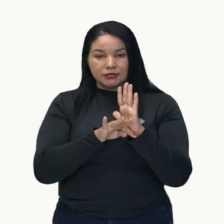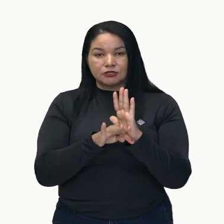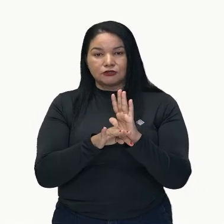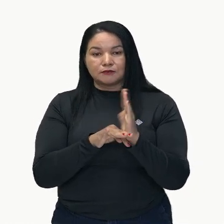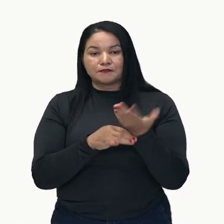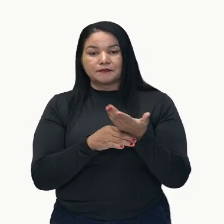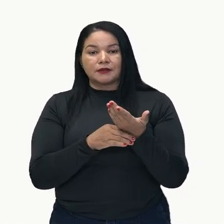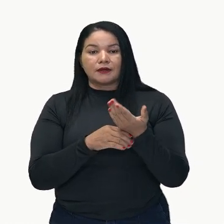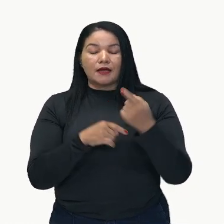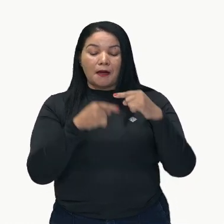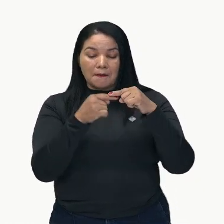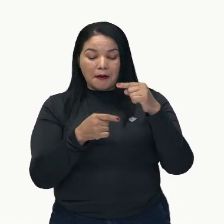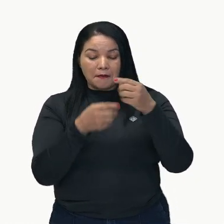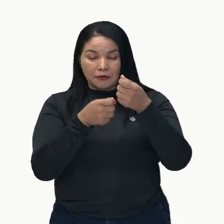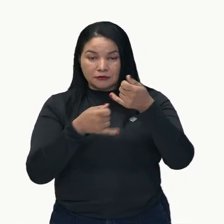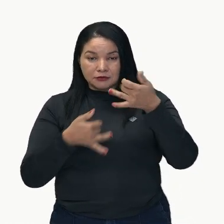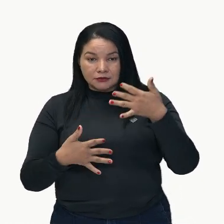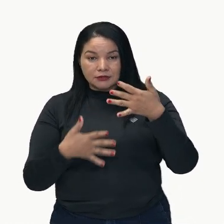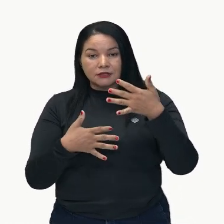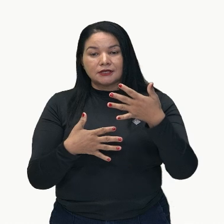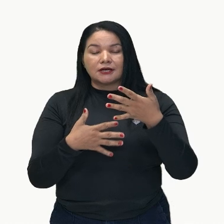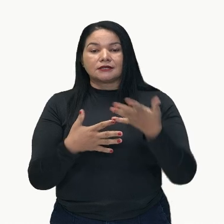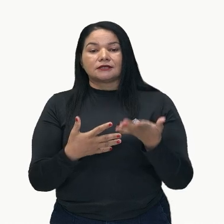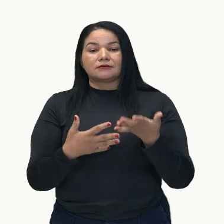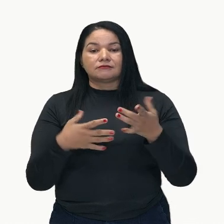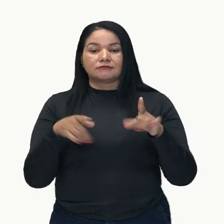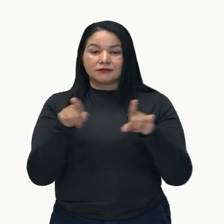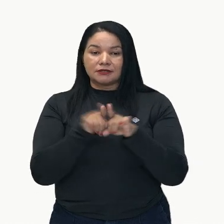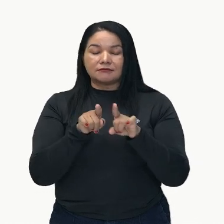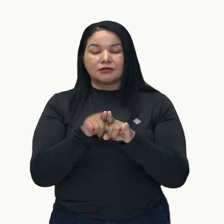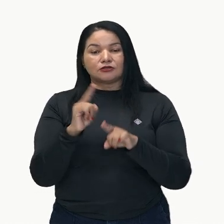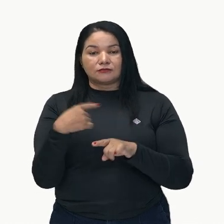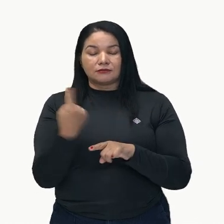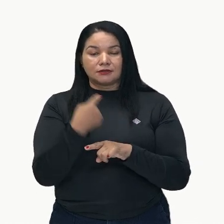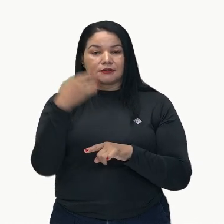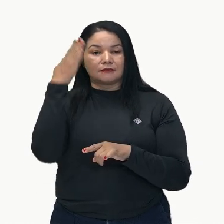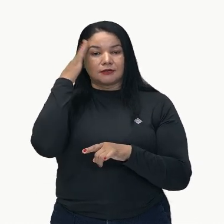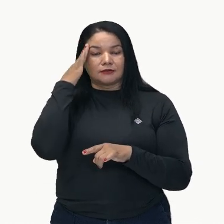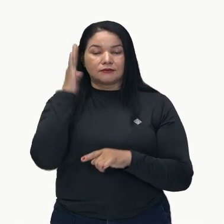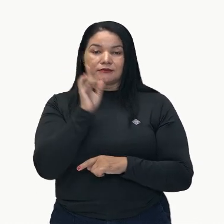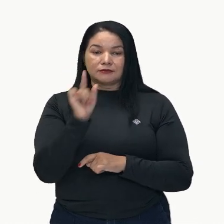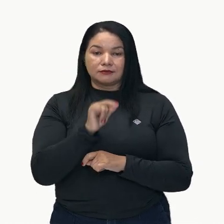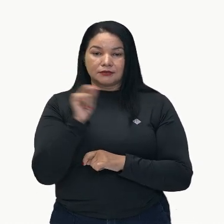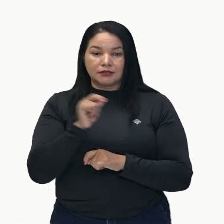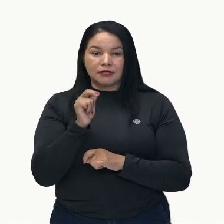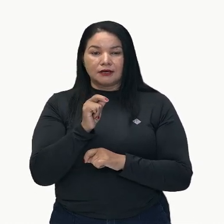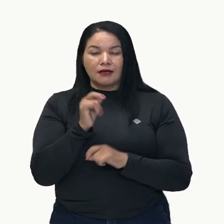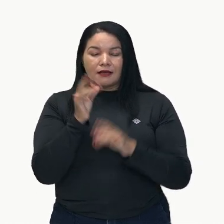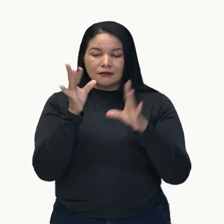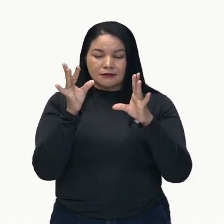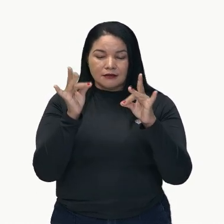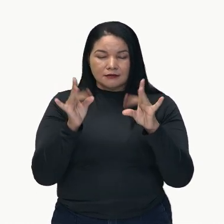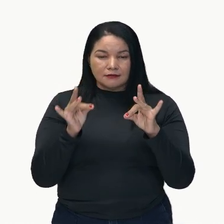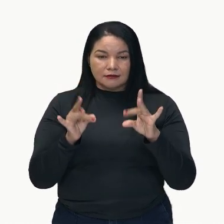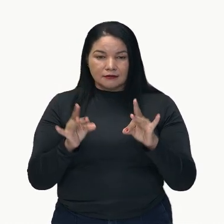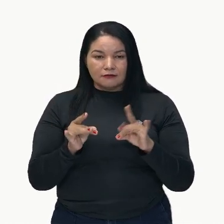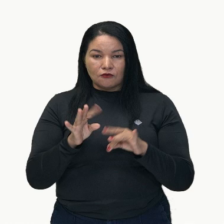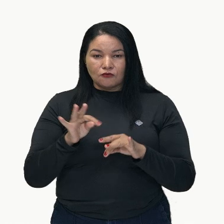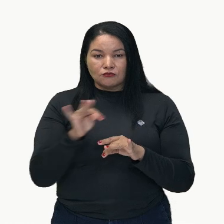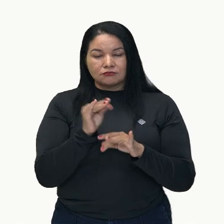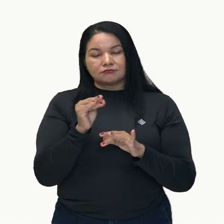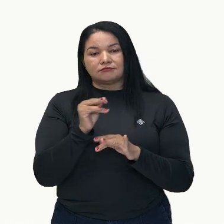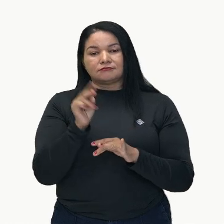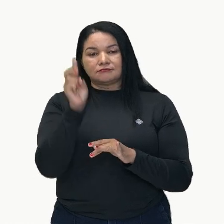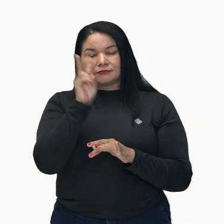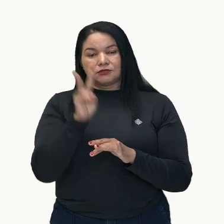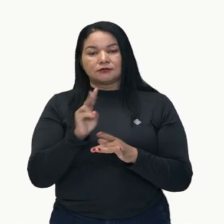extensa de la historia, a gente va a conocer todos los detalles de la historia, los